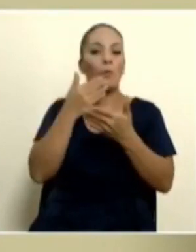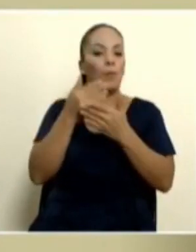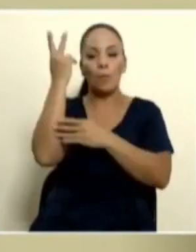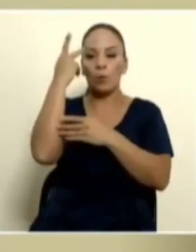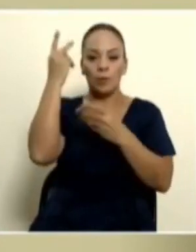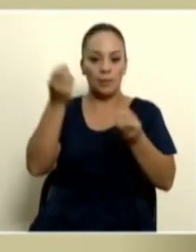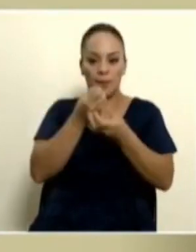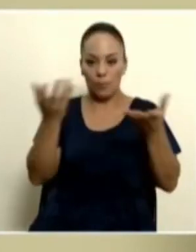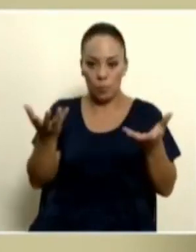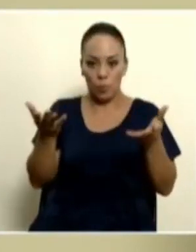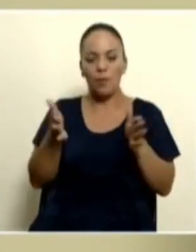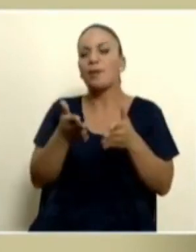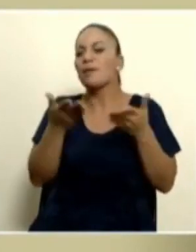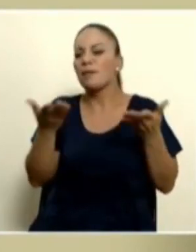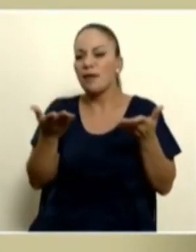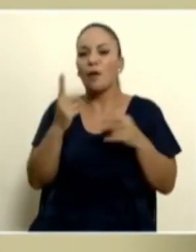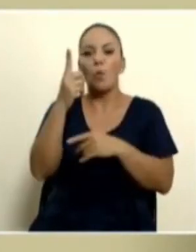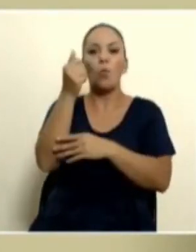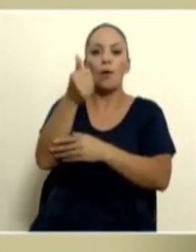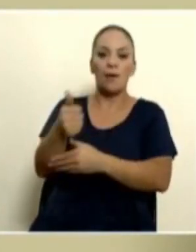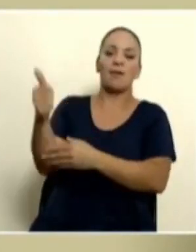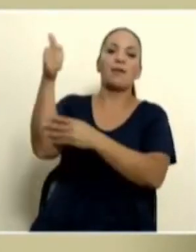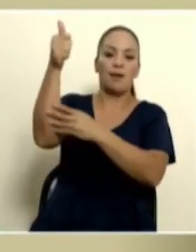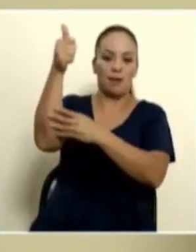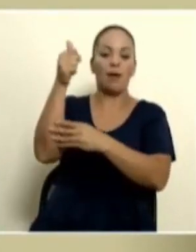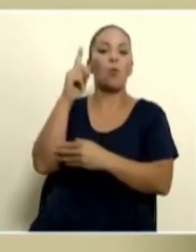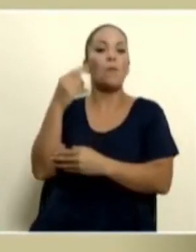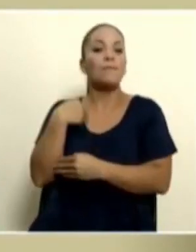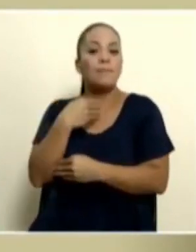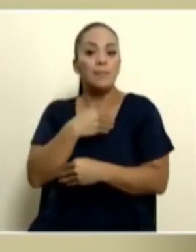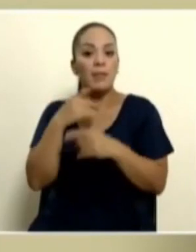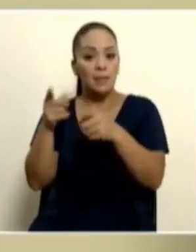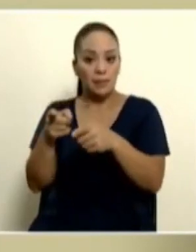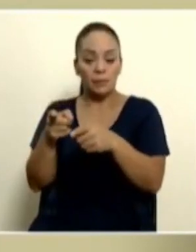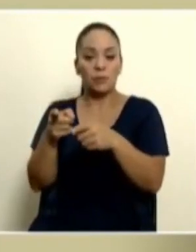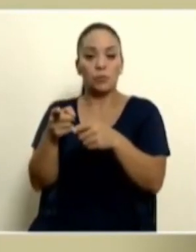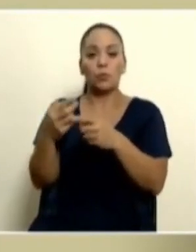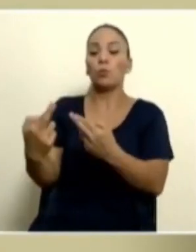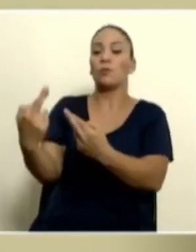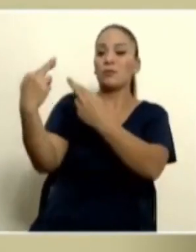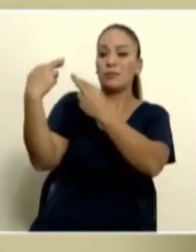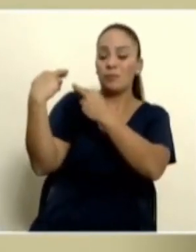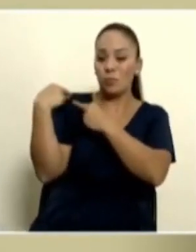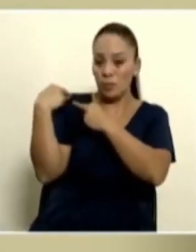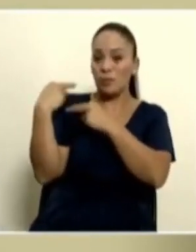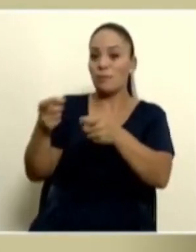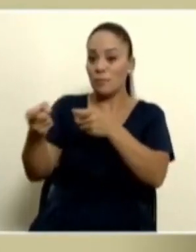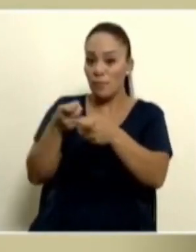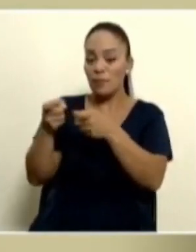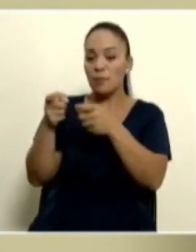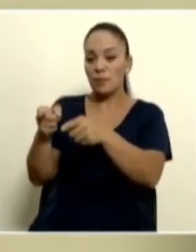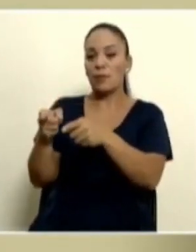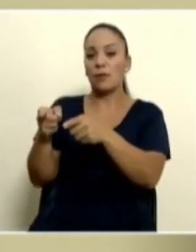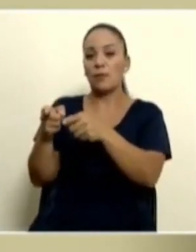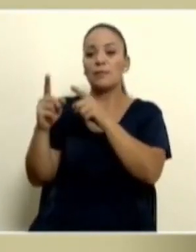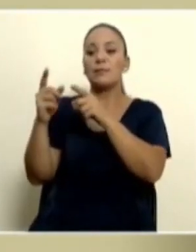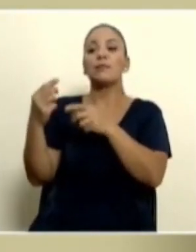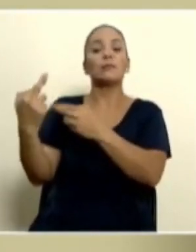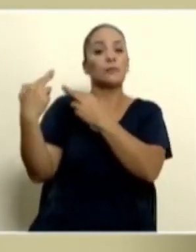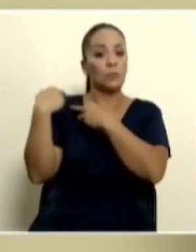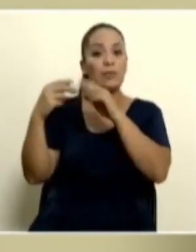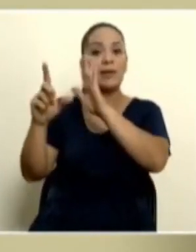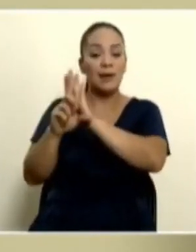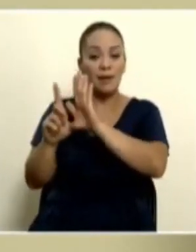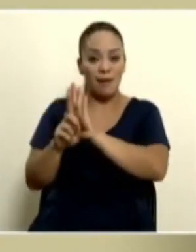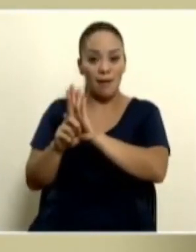pública, que un jerarca, un ministro, que tiene responsabilidades administrativas, legales,